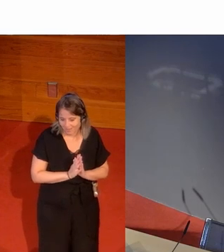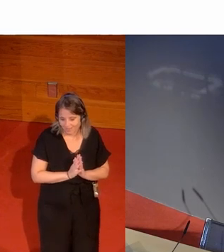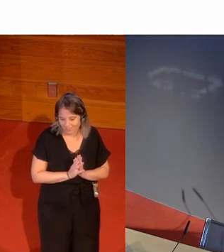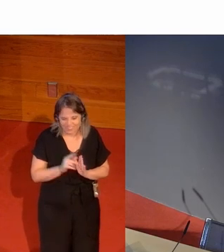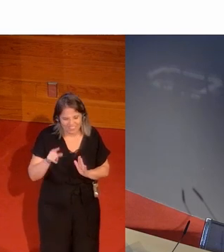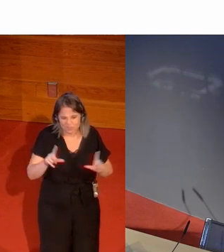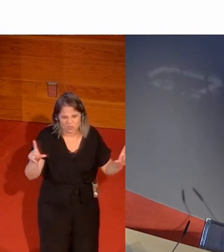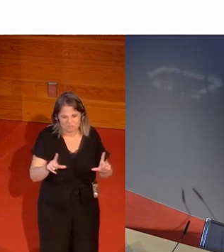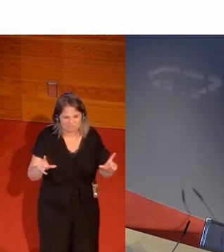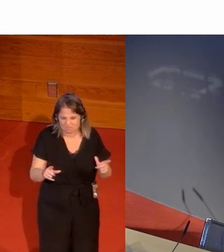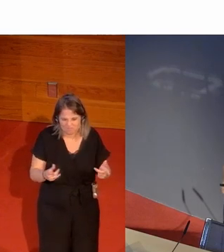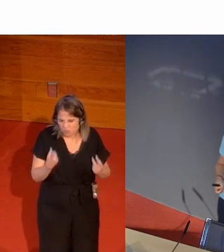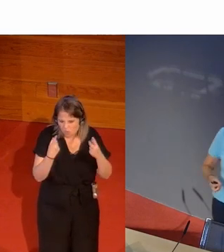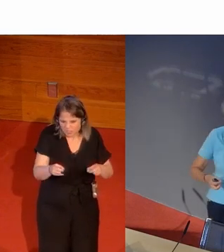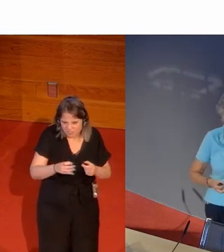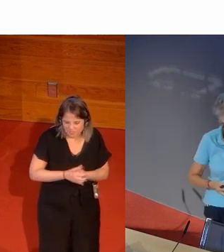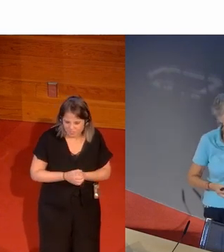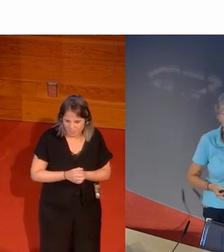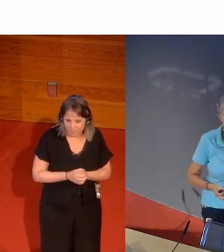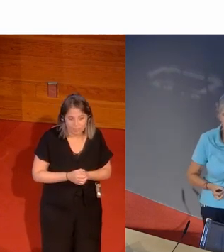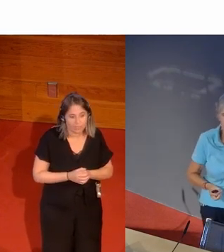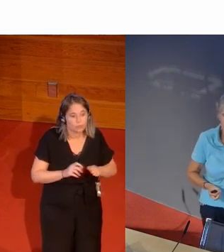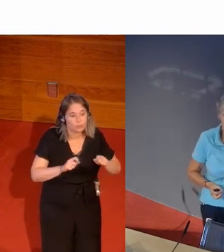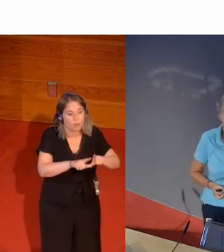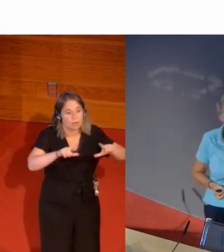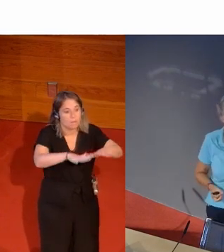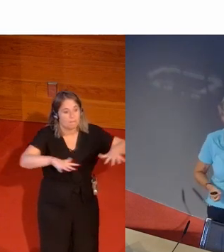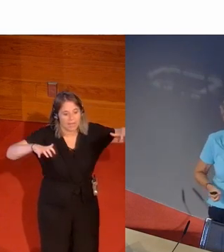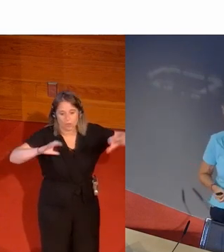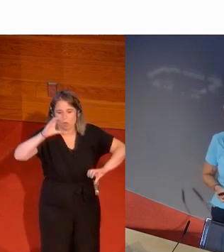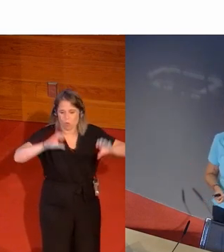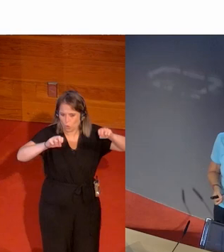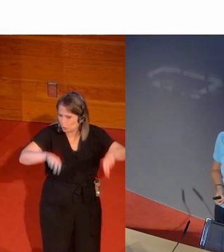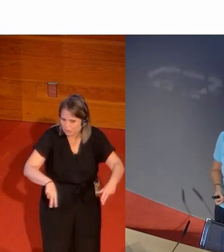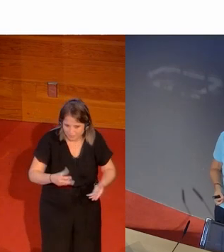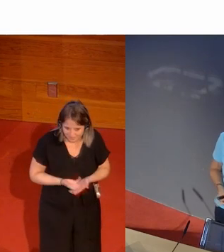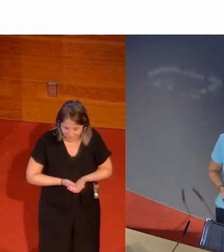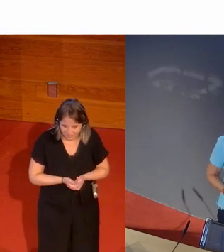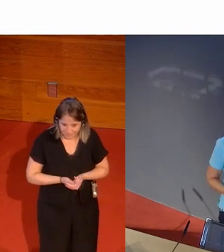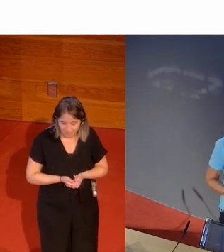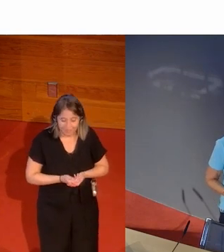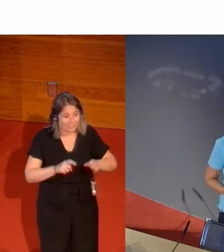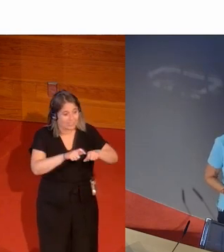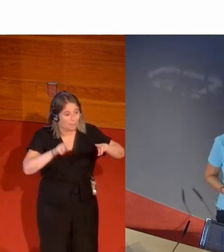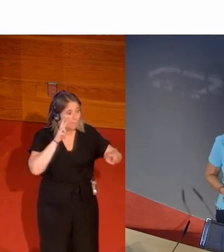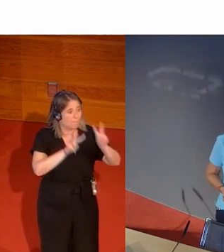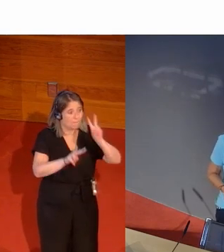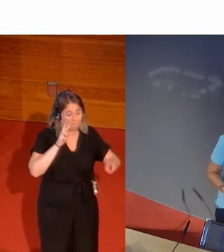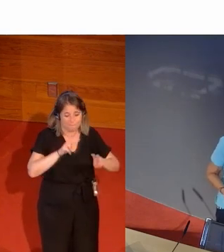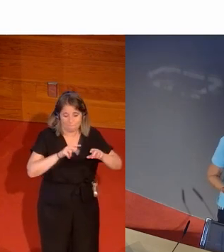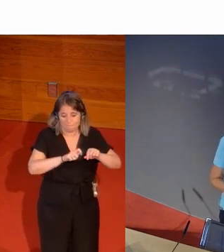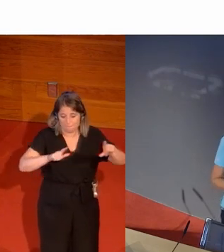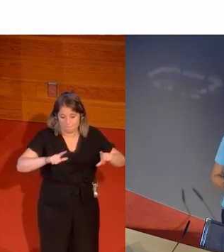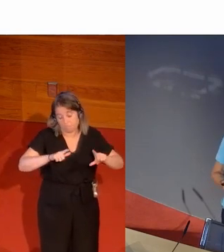quiten ese tipo no son necesarios pon planos generales del público pero no te vayas a ver los culos de las deportistas si planos vas a tener de